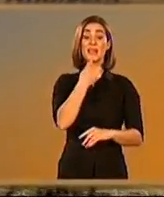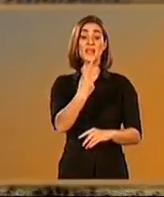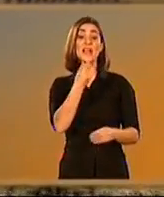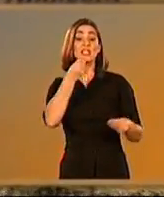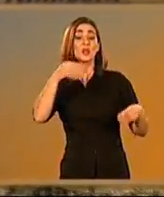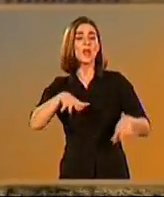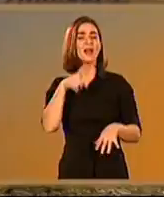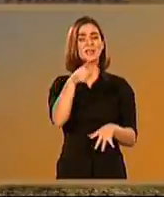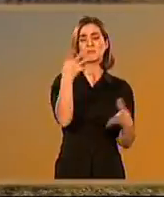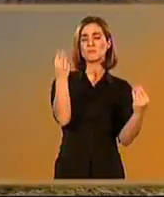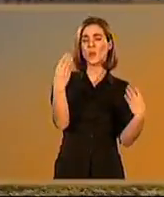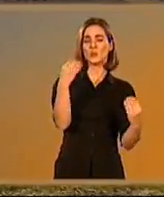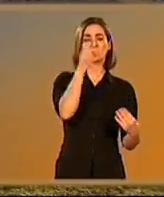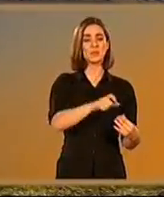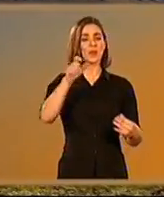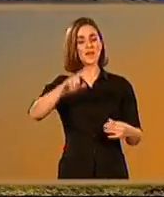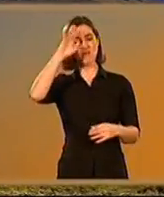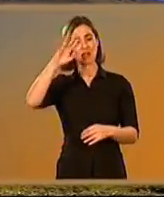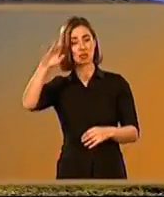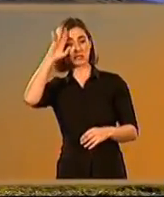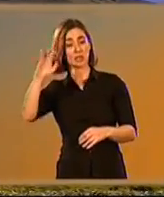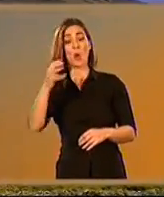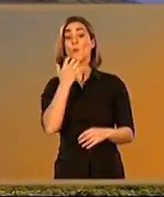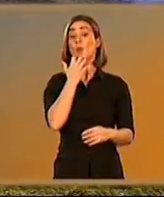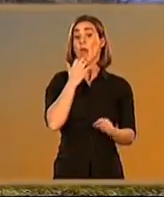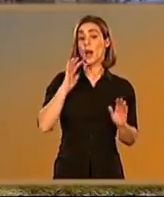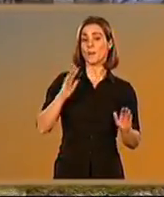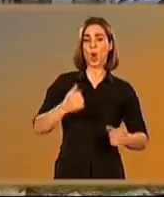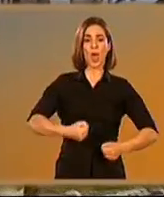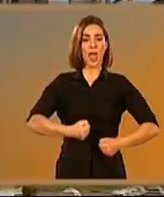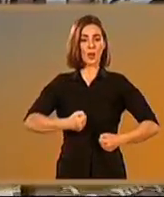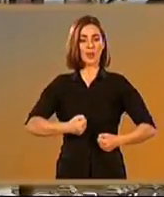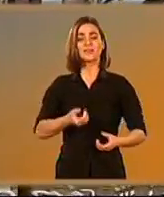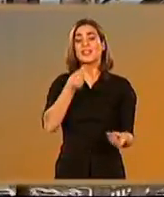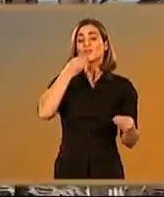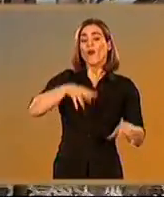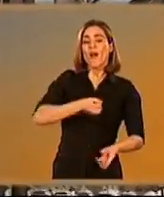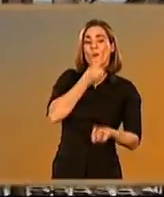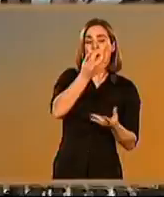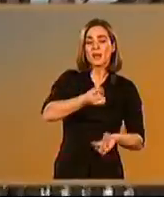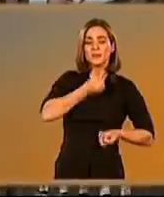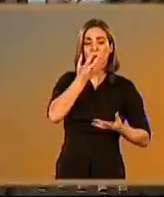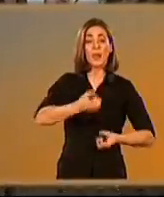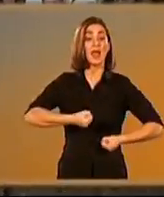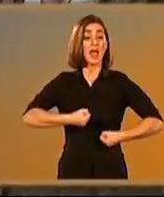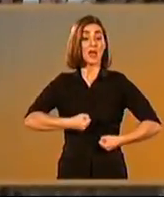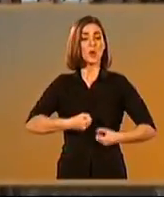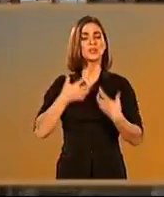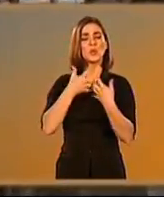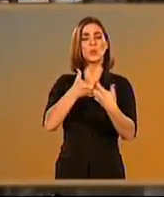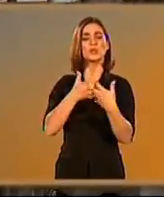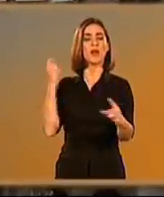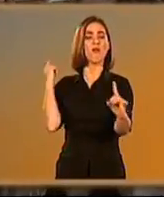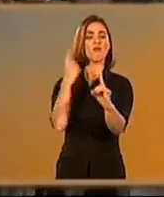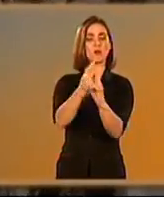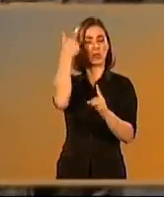Vértice de confluencia del Mediterráneo y el Atlántico, su incuestionable valor estratégico fue un referente para la imaginación en